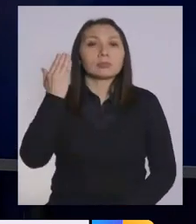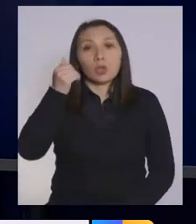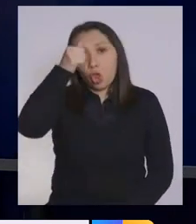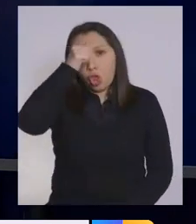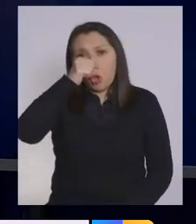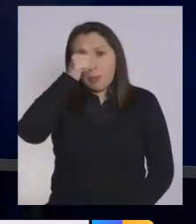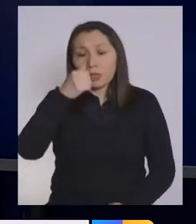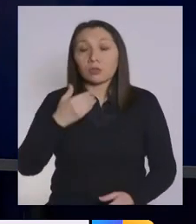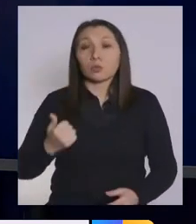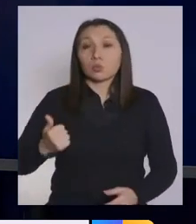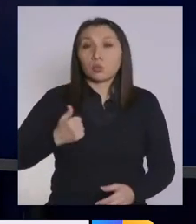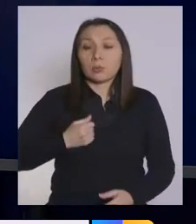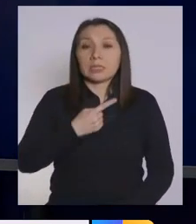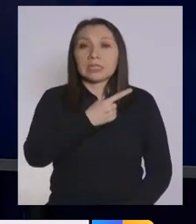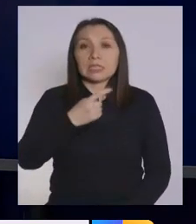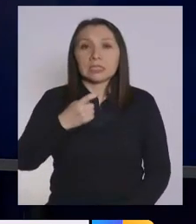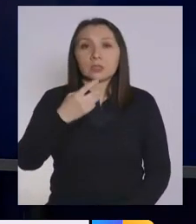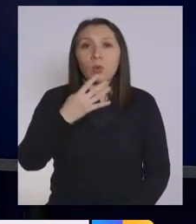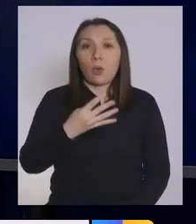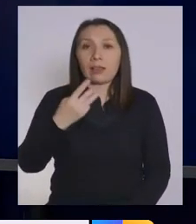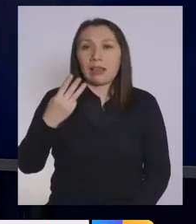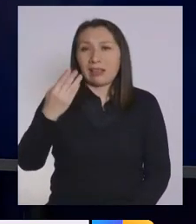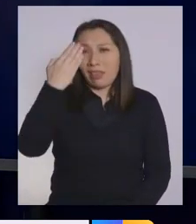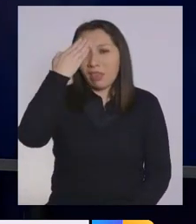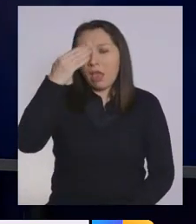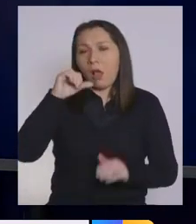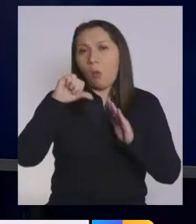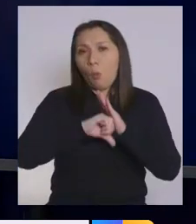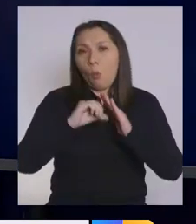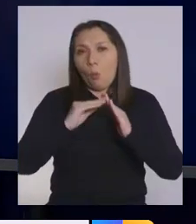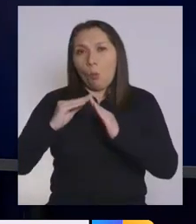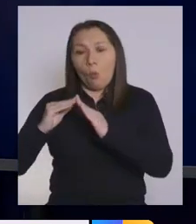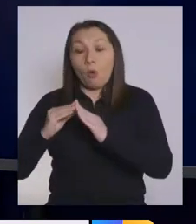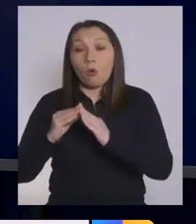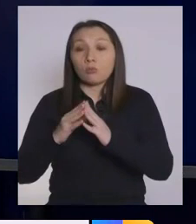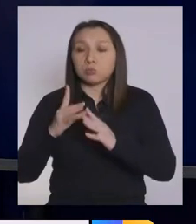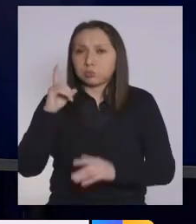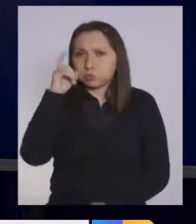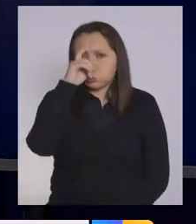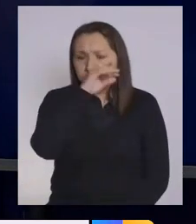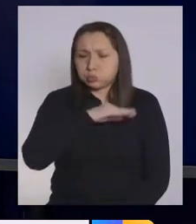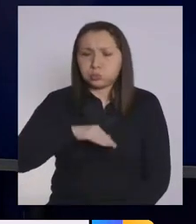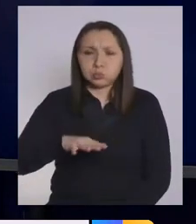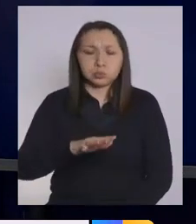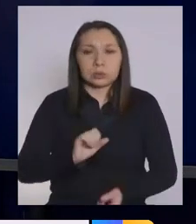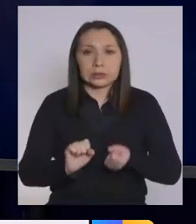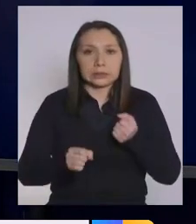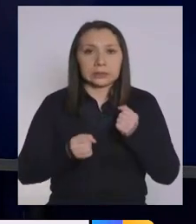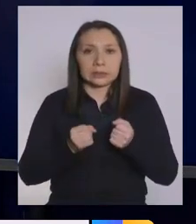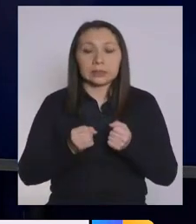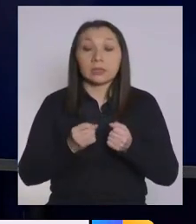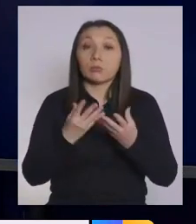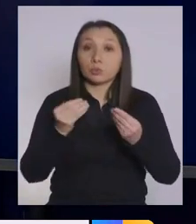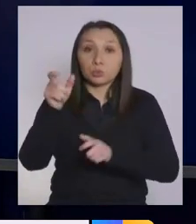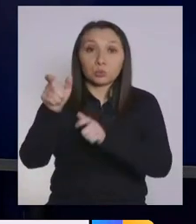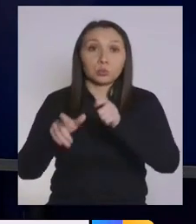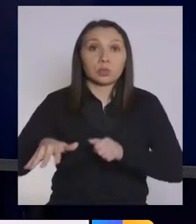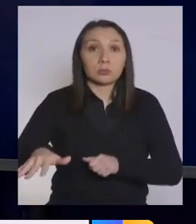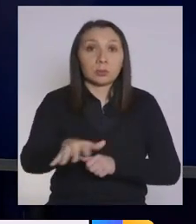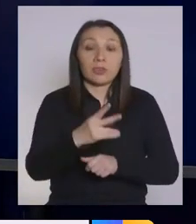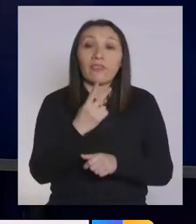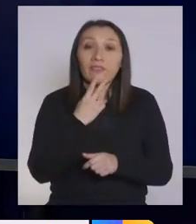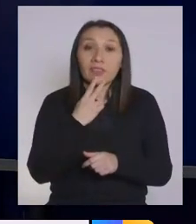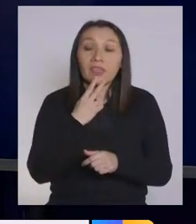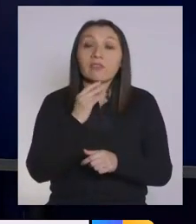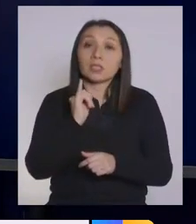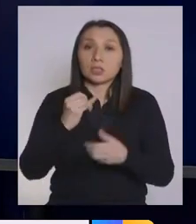vamos a cumplir 143 días de cuarentena, lo que ha sido muy difícil de sobrellevar para gran parte de la población